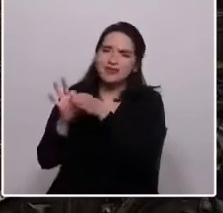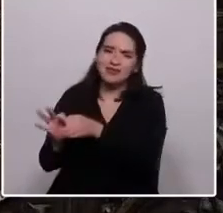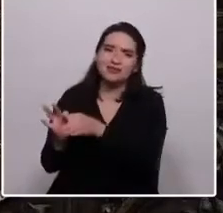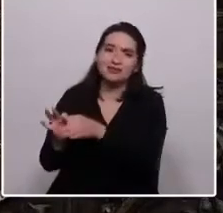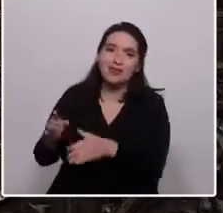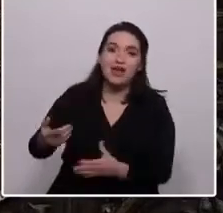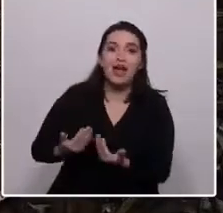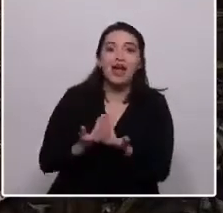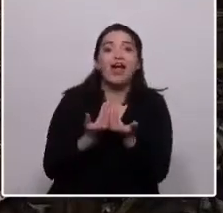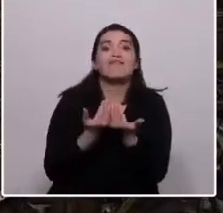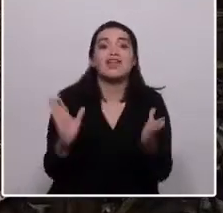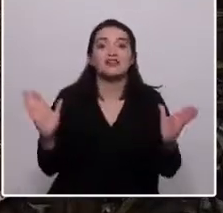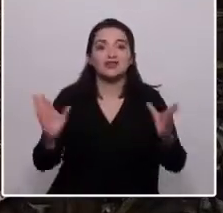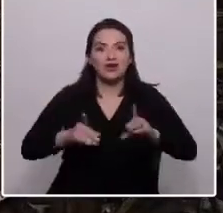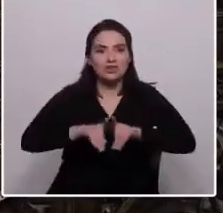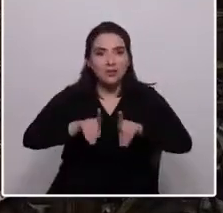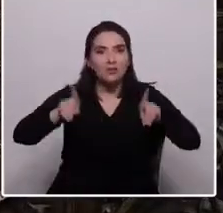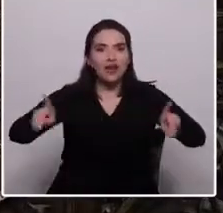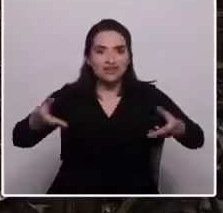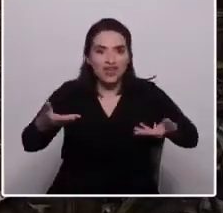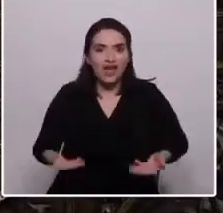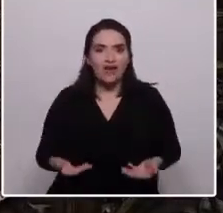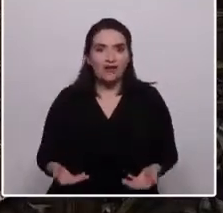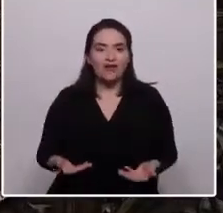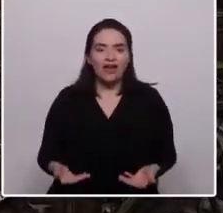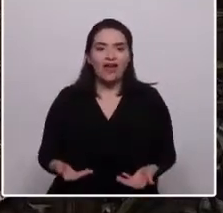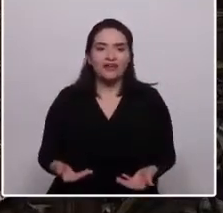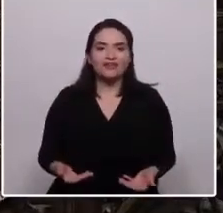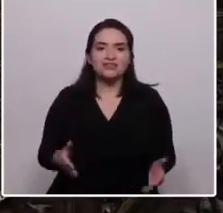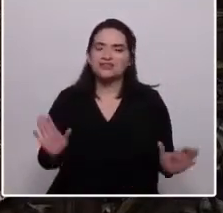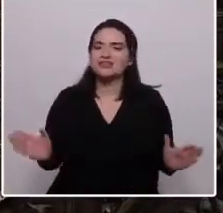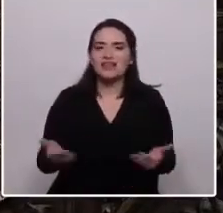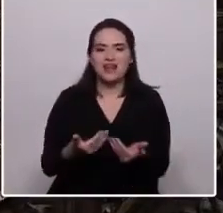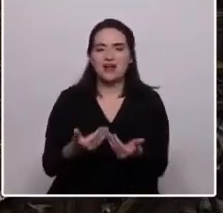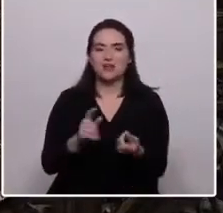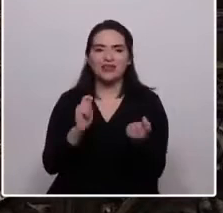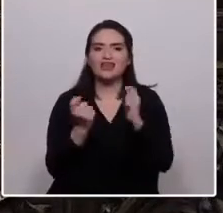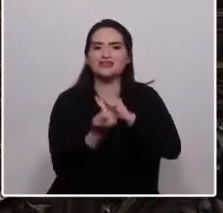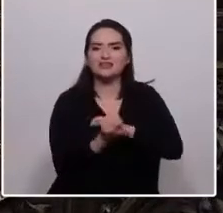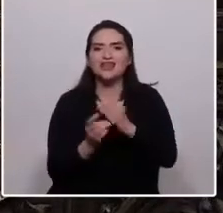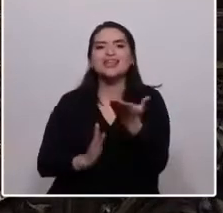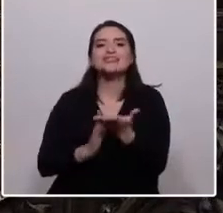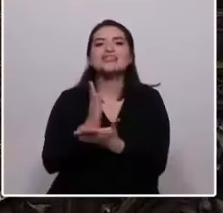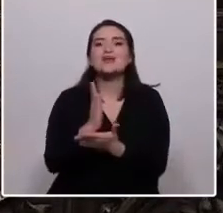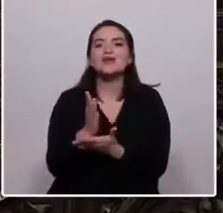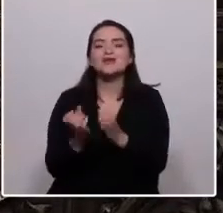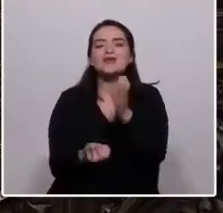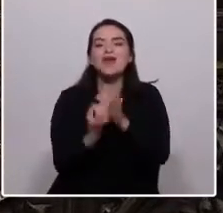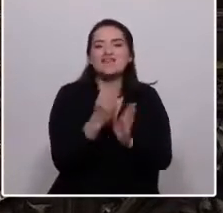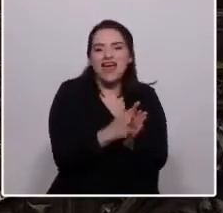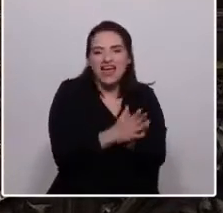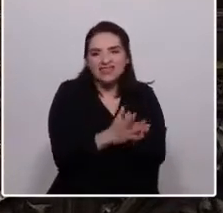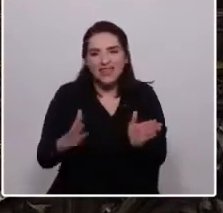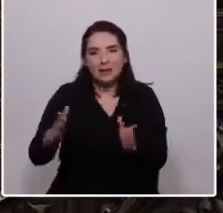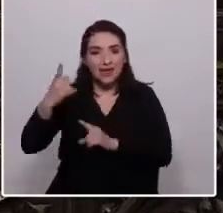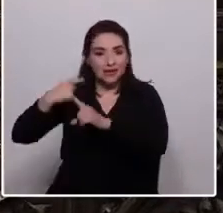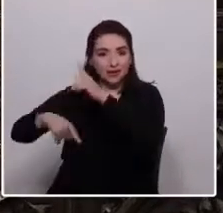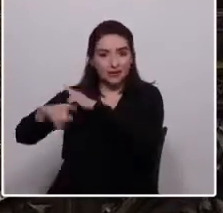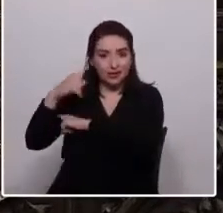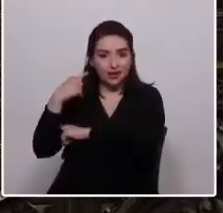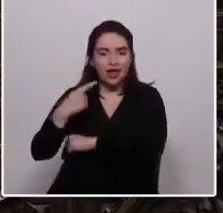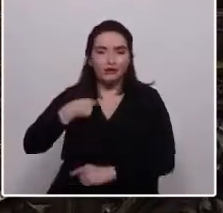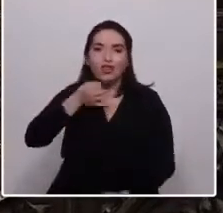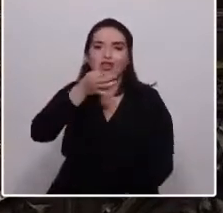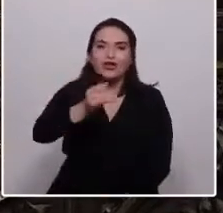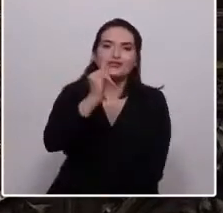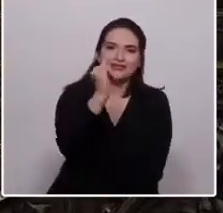la democracia, ahora que por fin cerraremos la transición e iniciamos ya una nueva etapa histórica, afirmo que